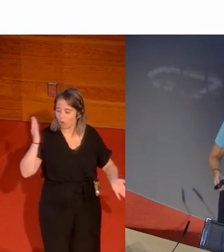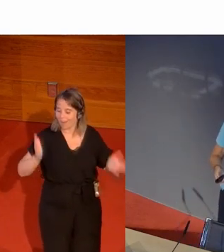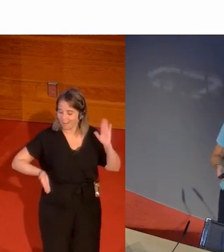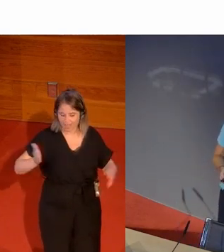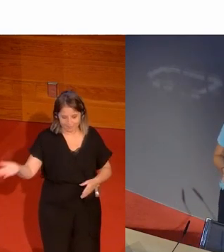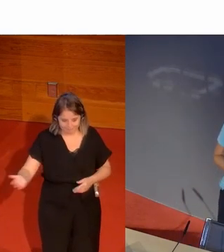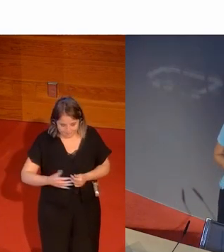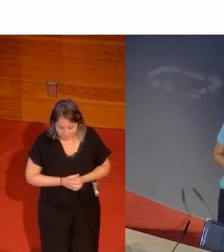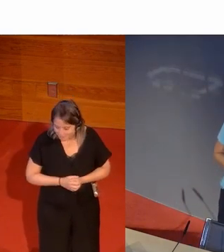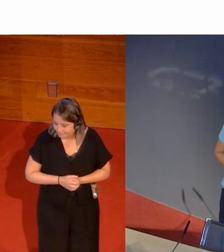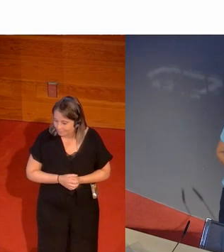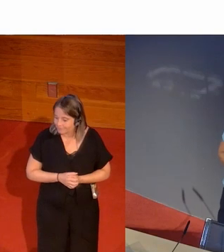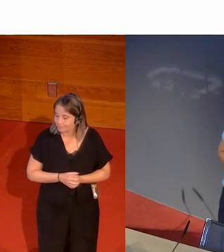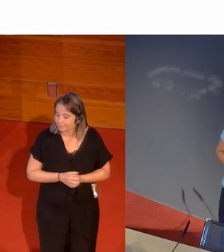carrera